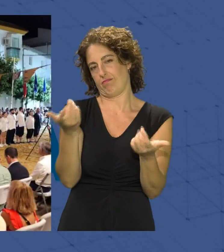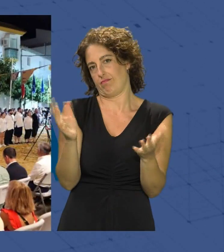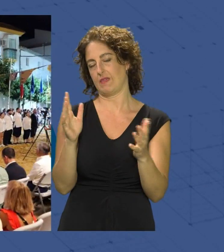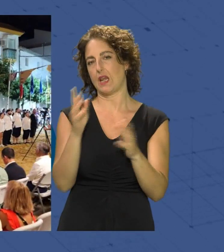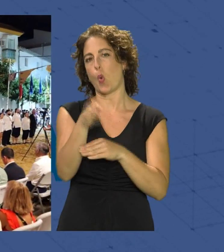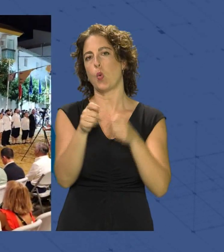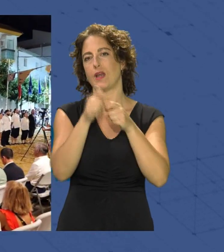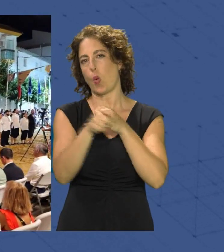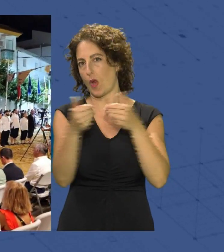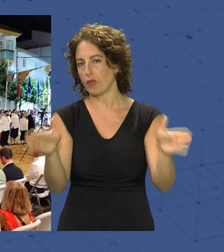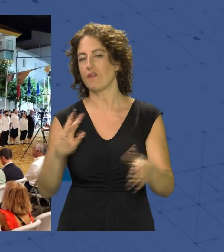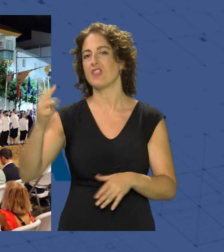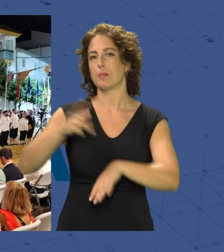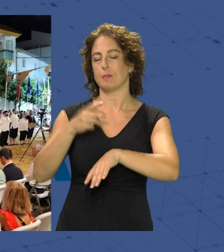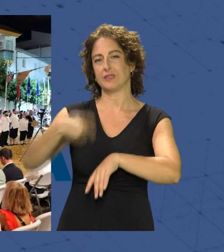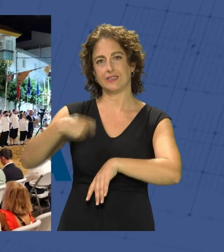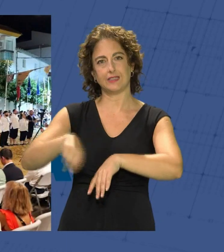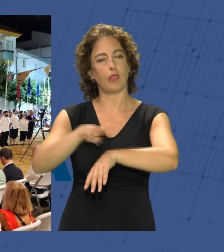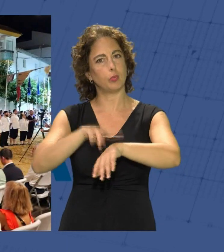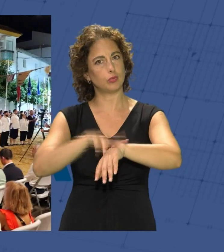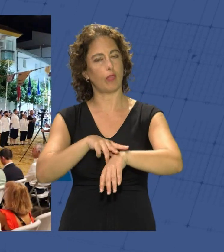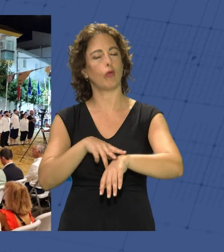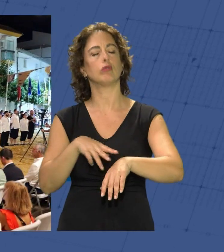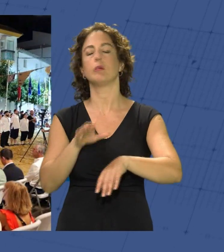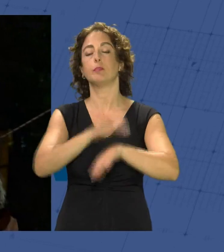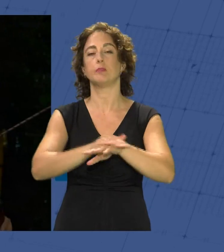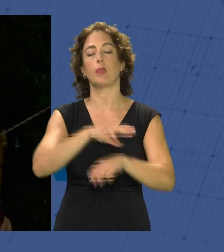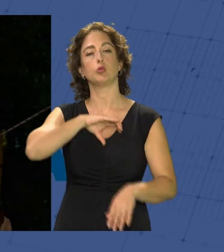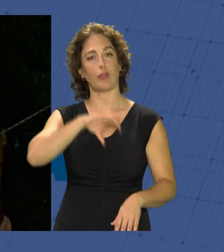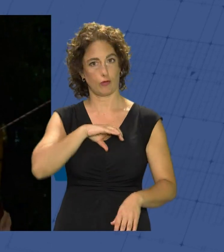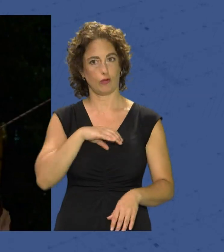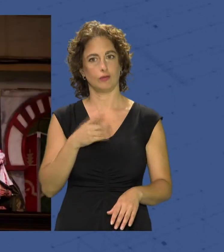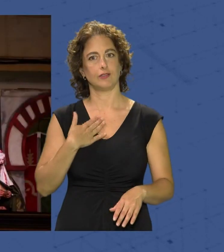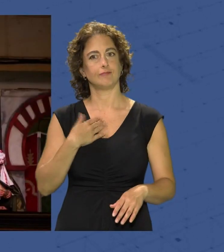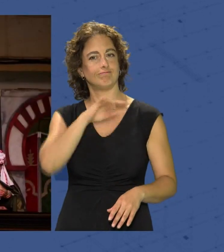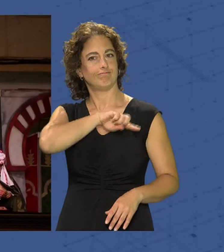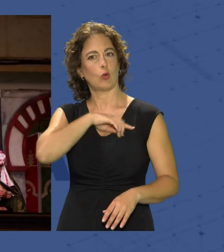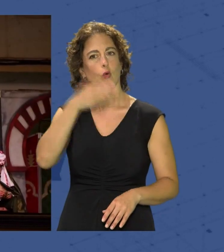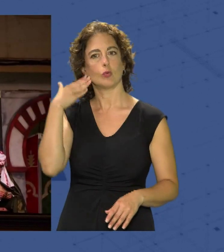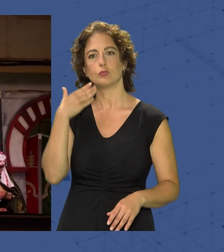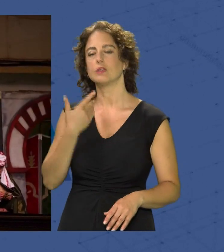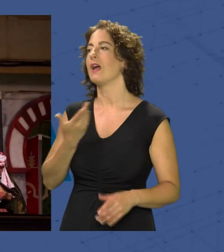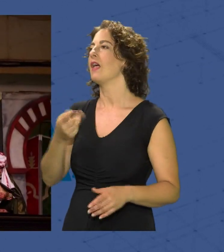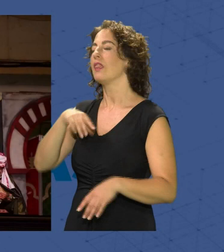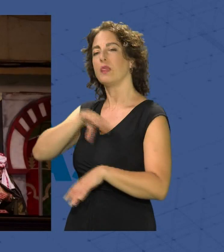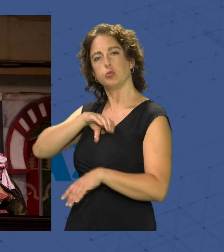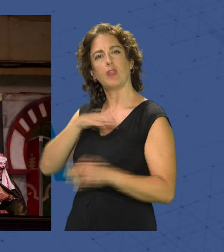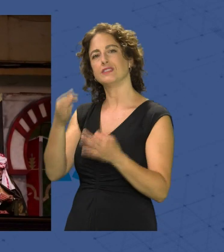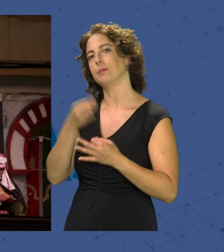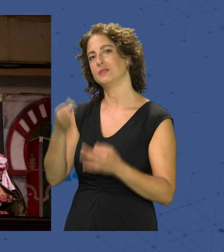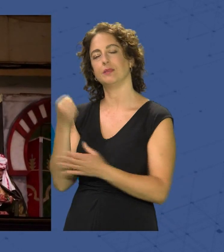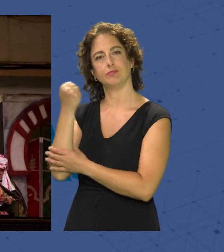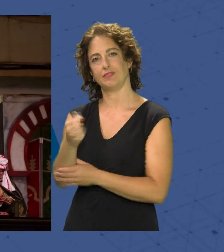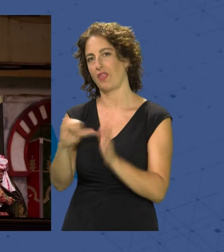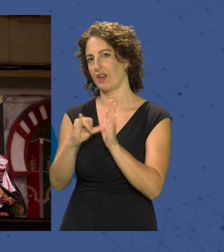la vicepresidenta de la Diputación se mostraba emocionada de formar parte de la comitiva inaugural de esta edición la Diputación va a estar siempre cerca de